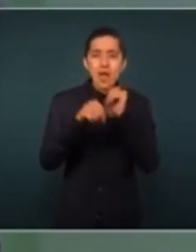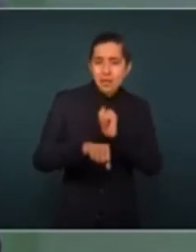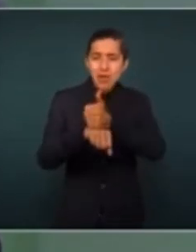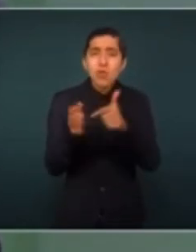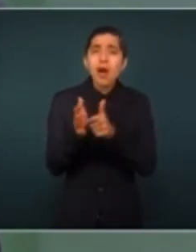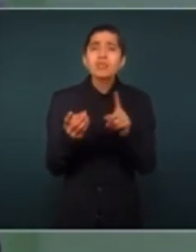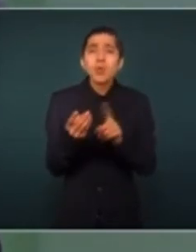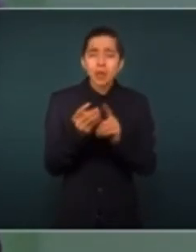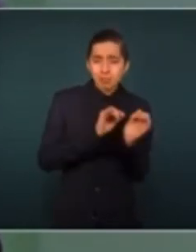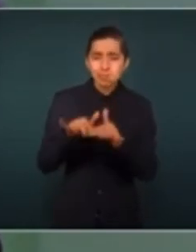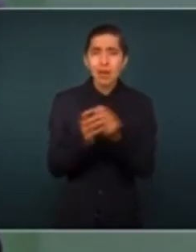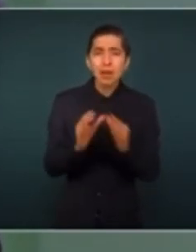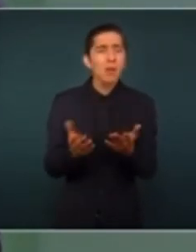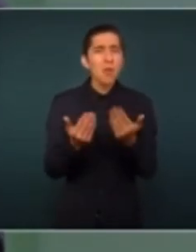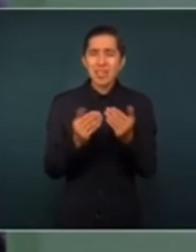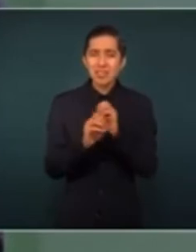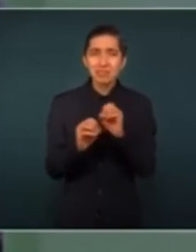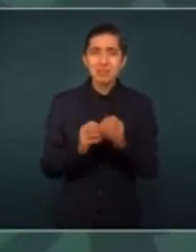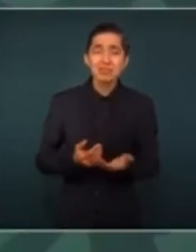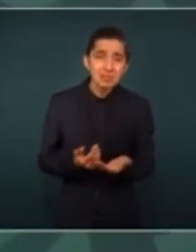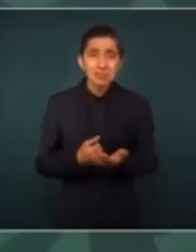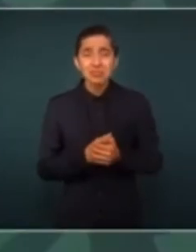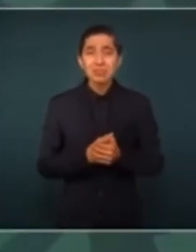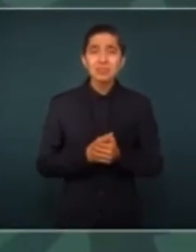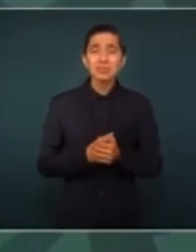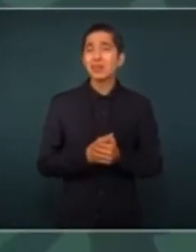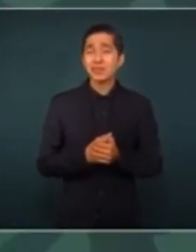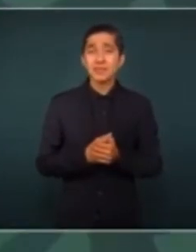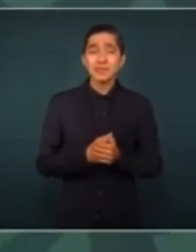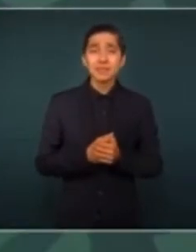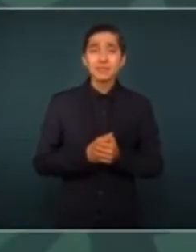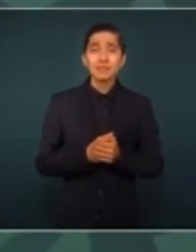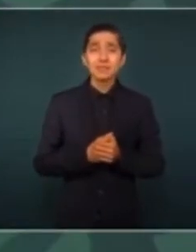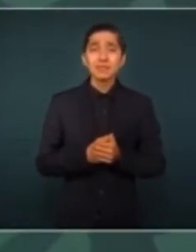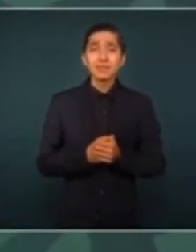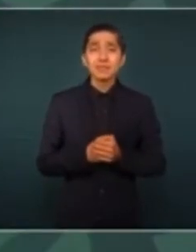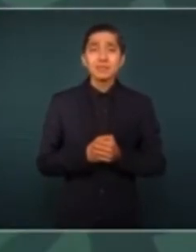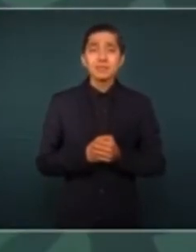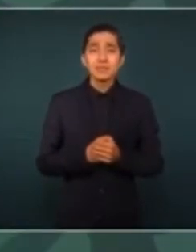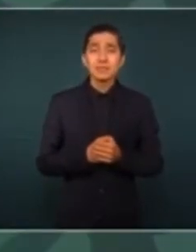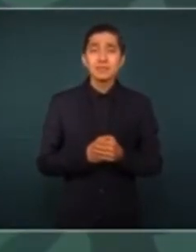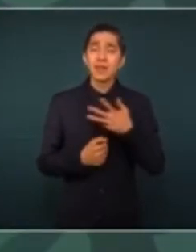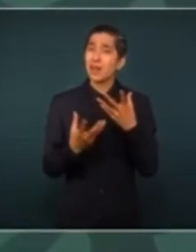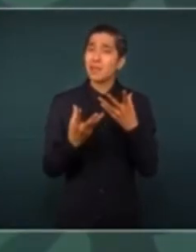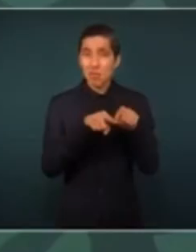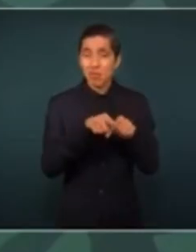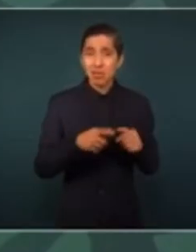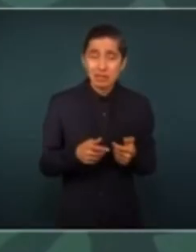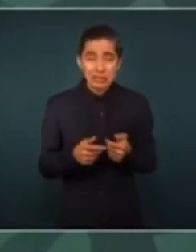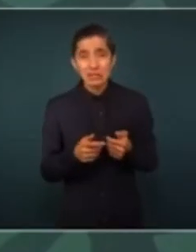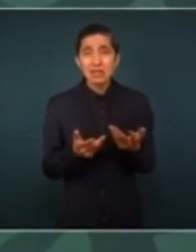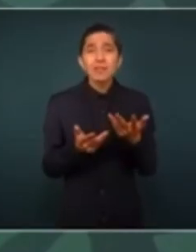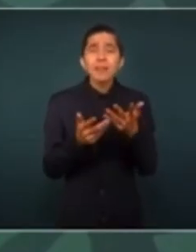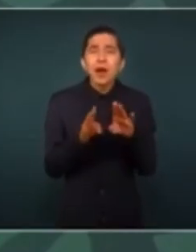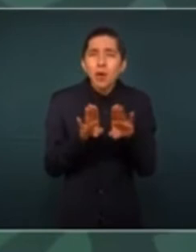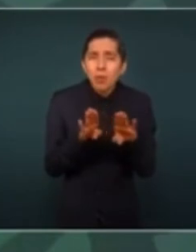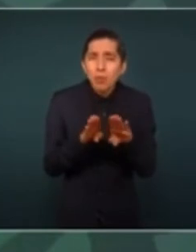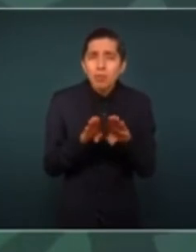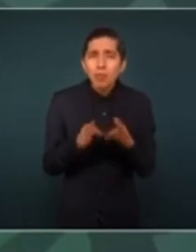cuarteles y con mucha descomposición. Entonces, ¿cómo